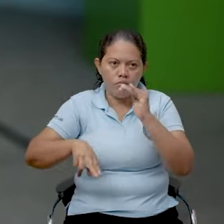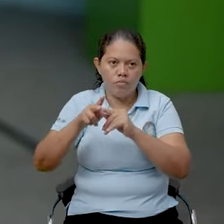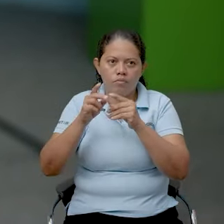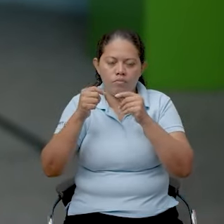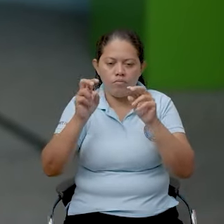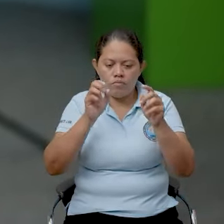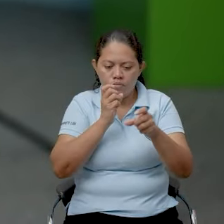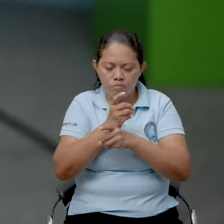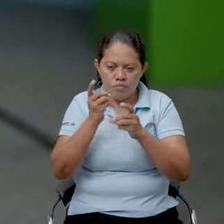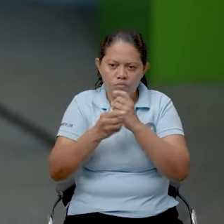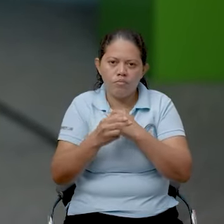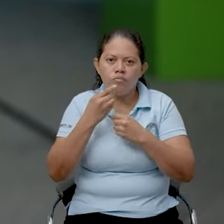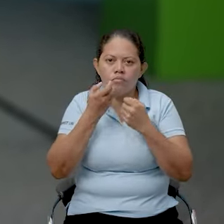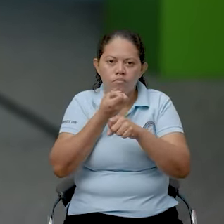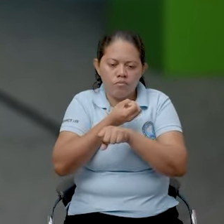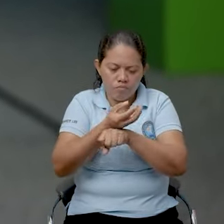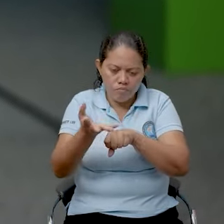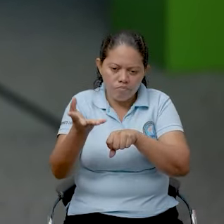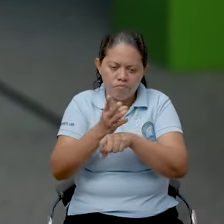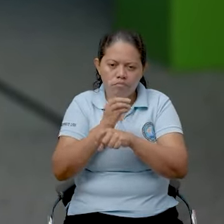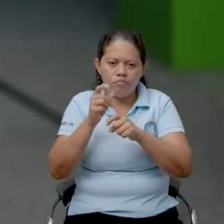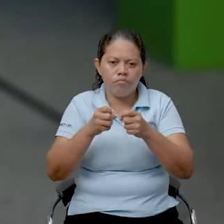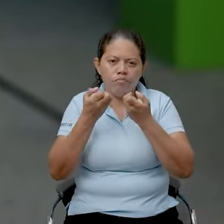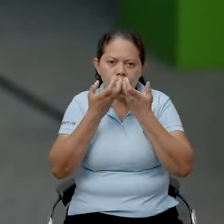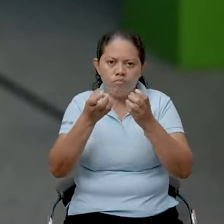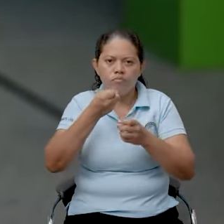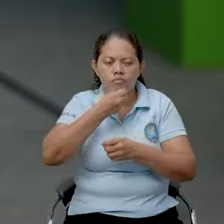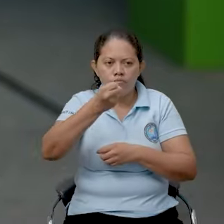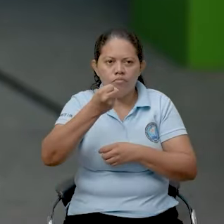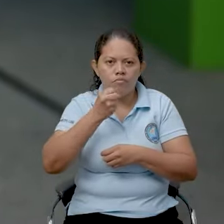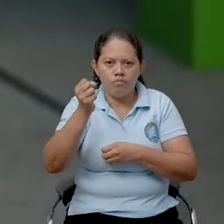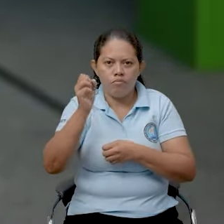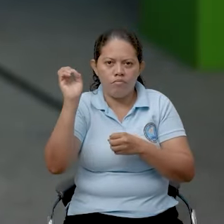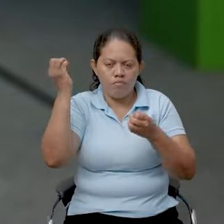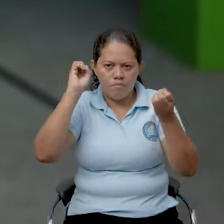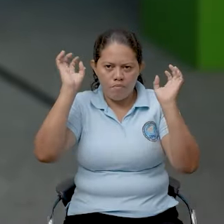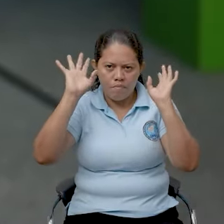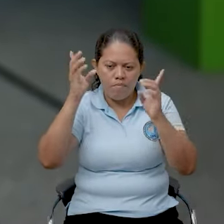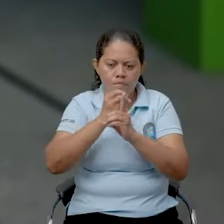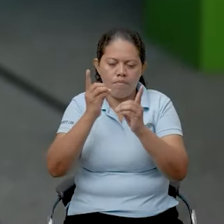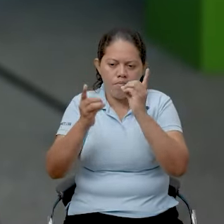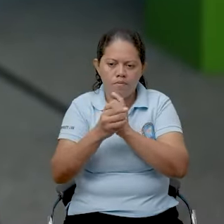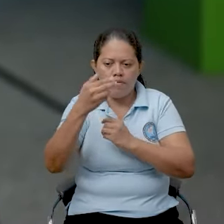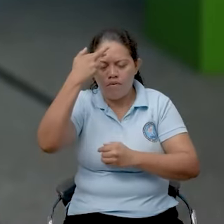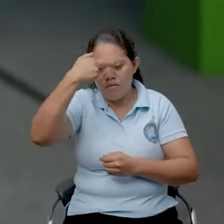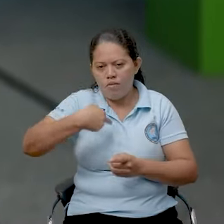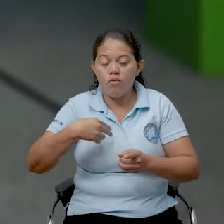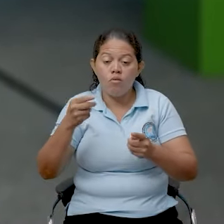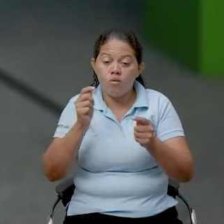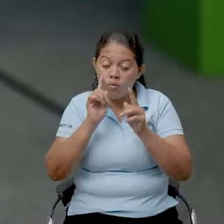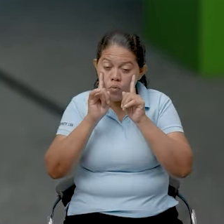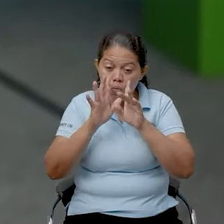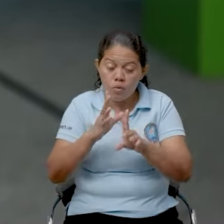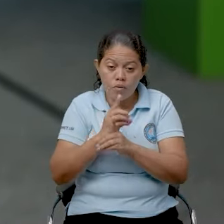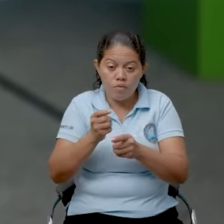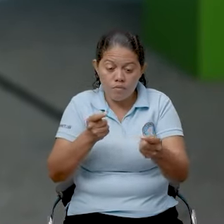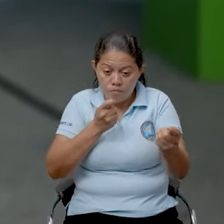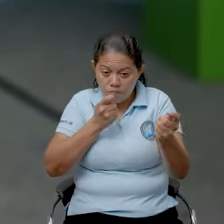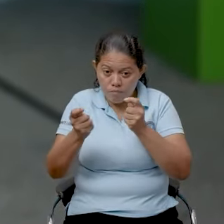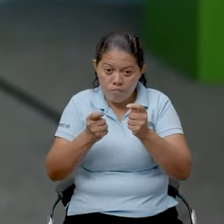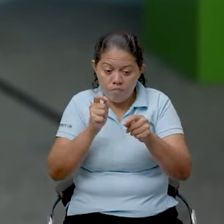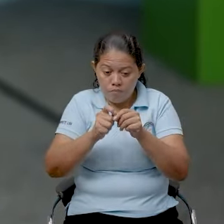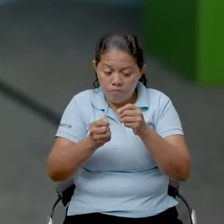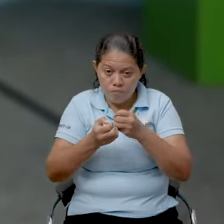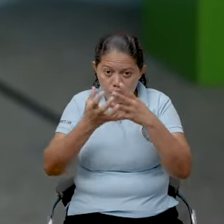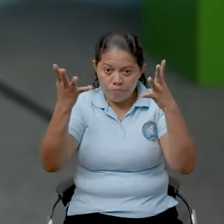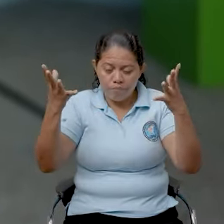estos riesgos? Nos los cuentan en el siguiente reporte Comerciantes e Instituciones Encargadas del Uso, Manejo y Regulación de